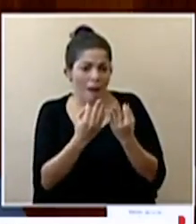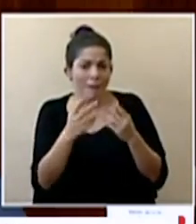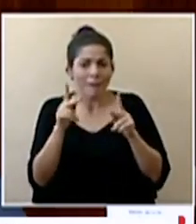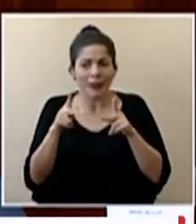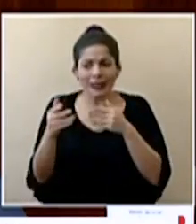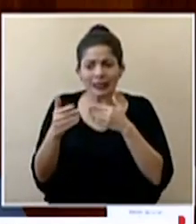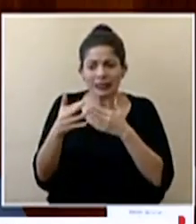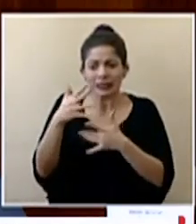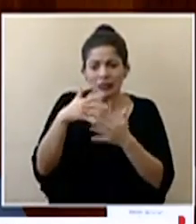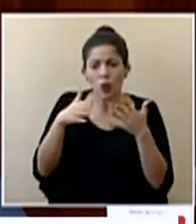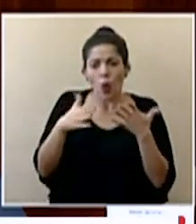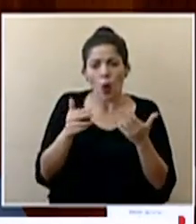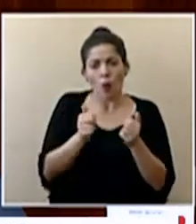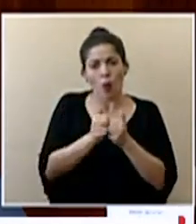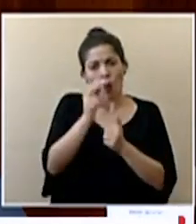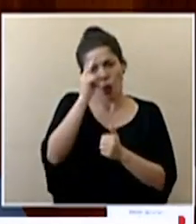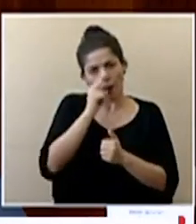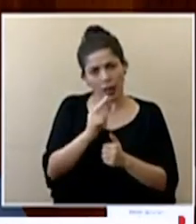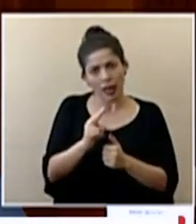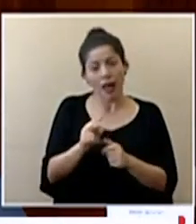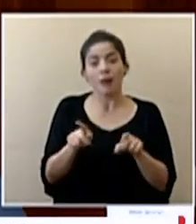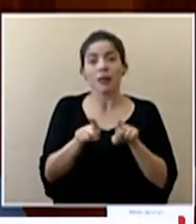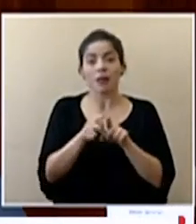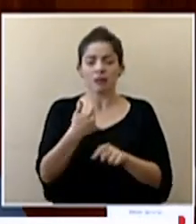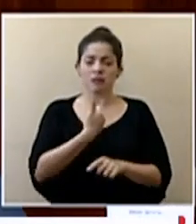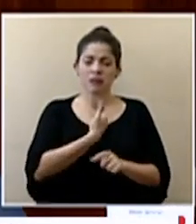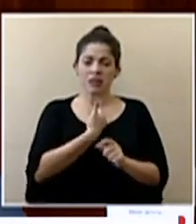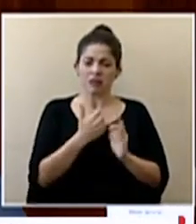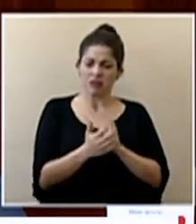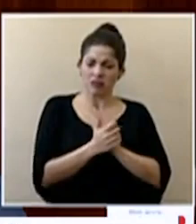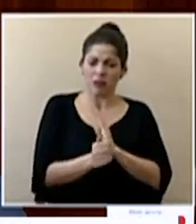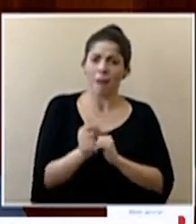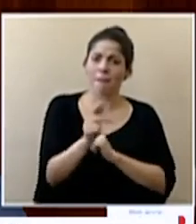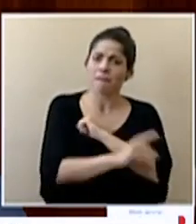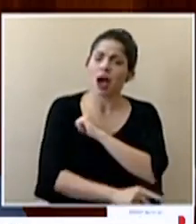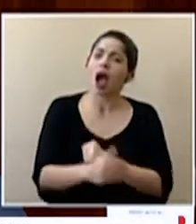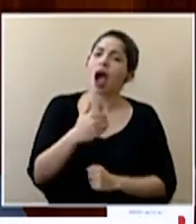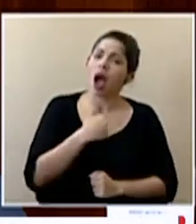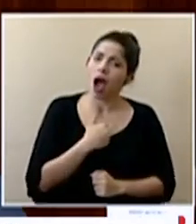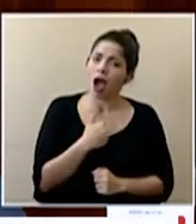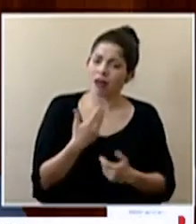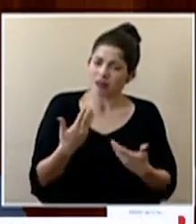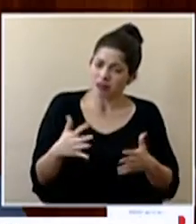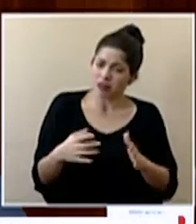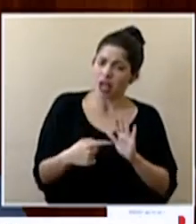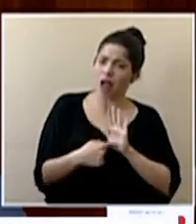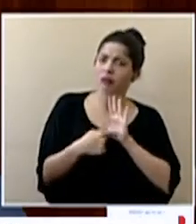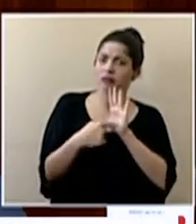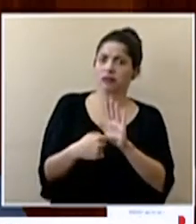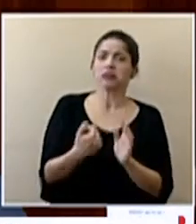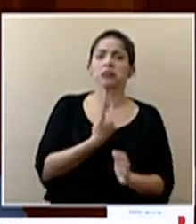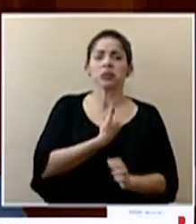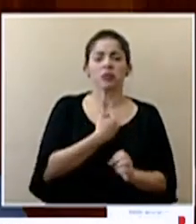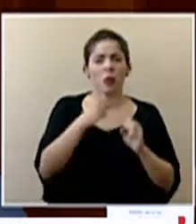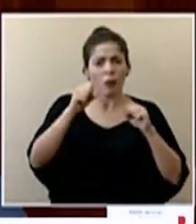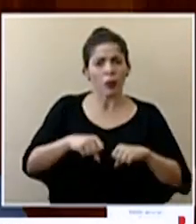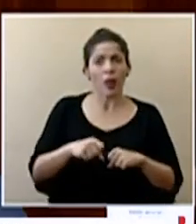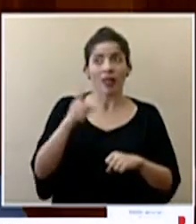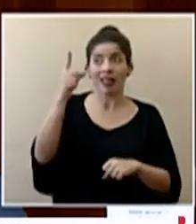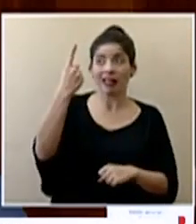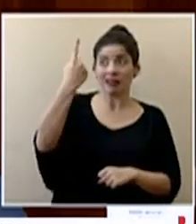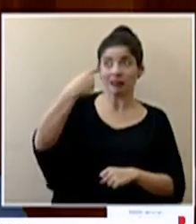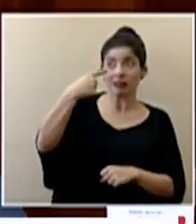cercanos y en la capacidad que tenemos como país que estamos demostrando de acatar el llamado